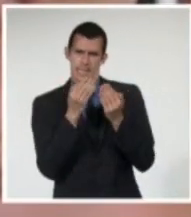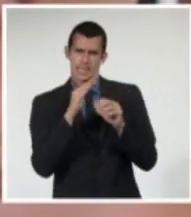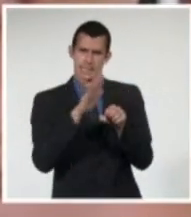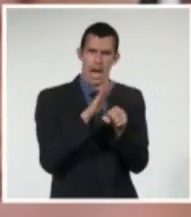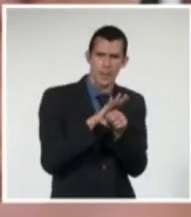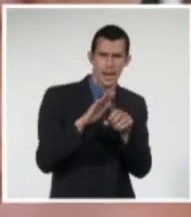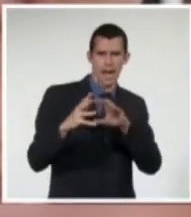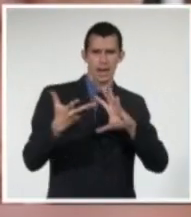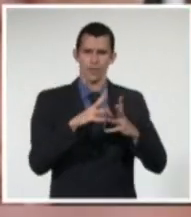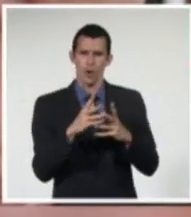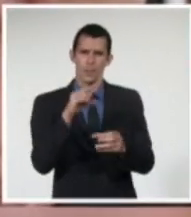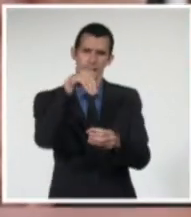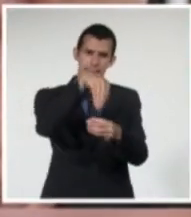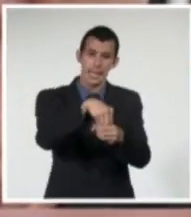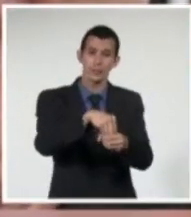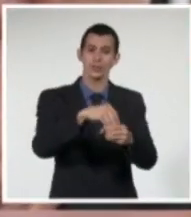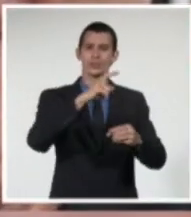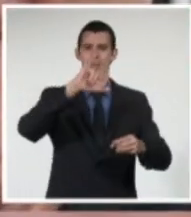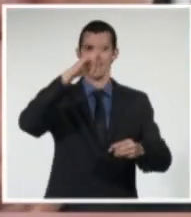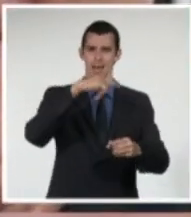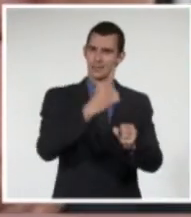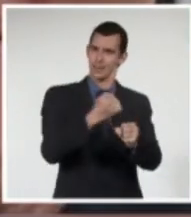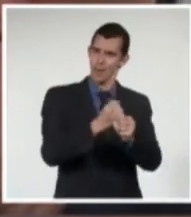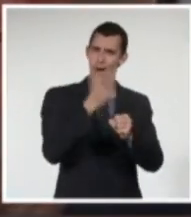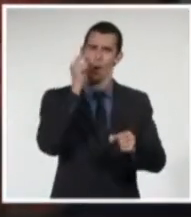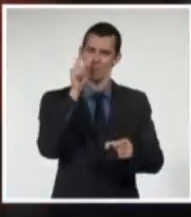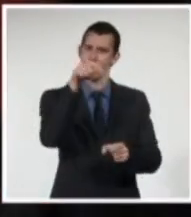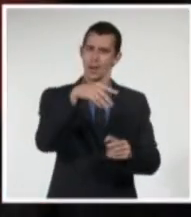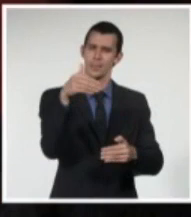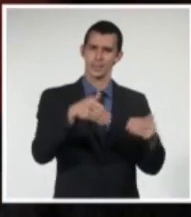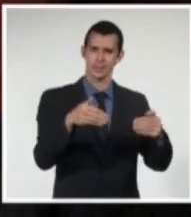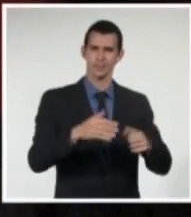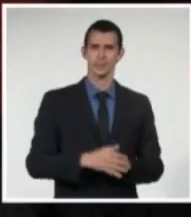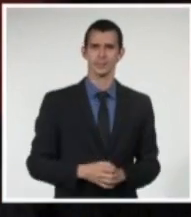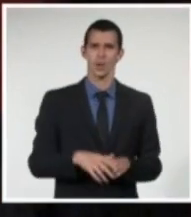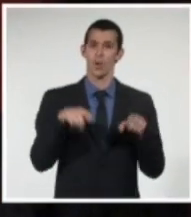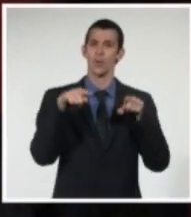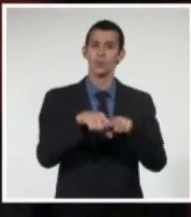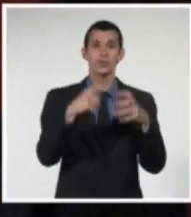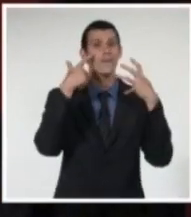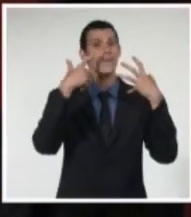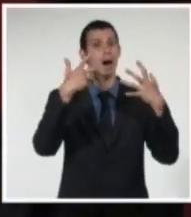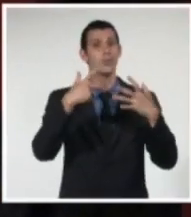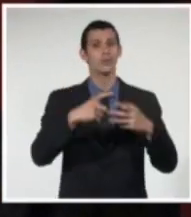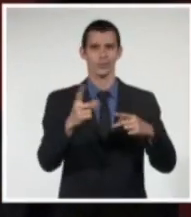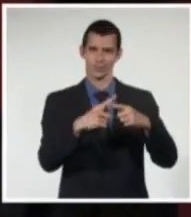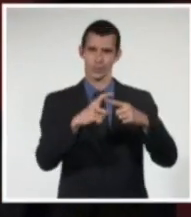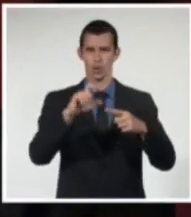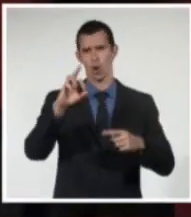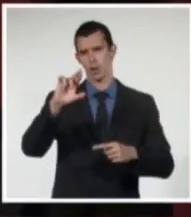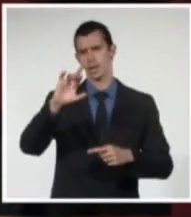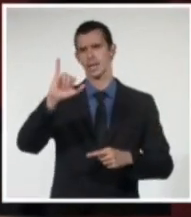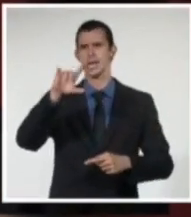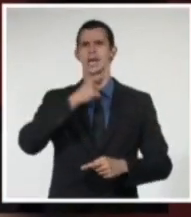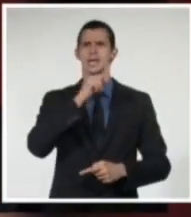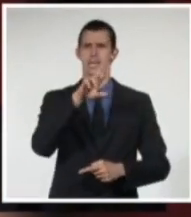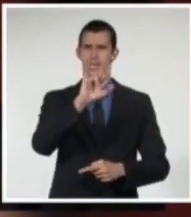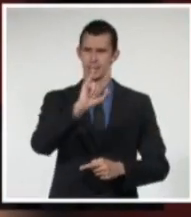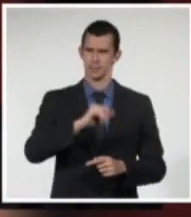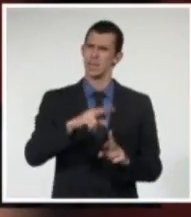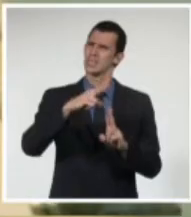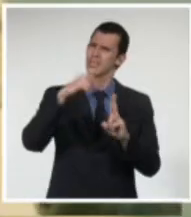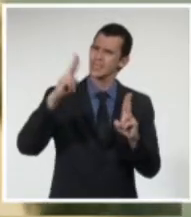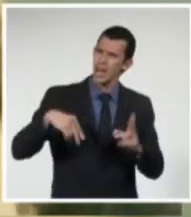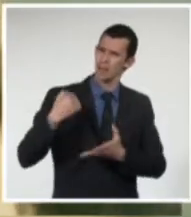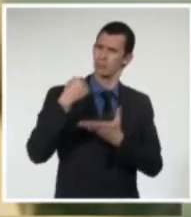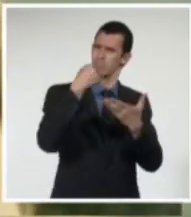cubana, el actor Sergio Corrieri. Por la obra de toda la vida fue merecedor del Premio Nacional de Teatro, el Premio Nacional de